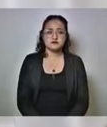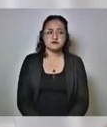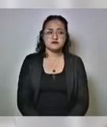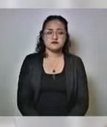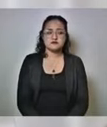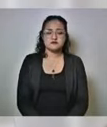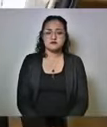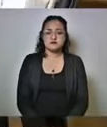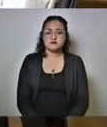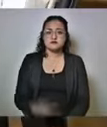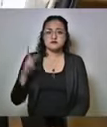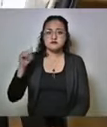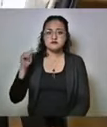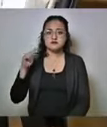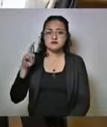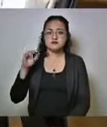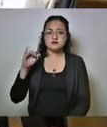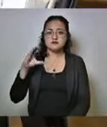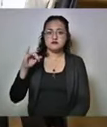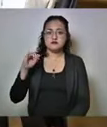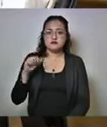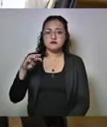Adelante, Patricia Méndez se consulta.